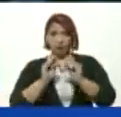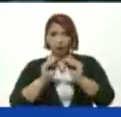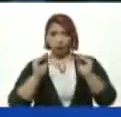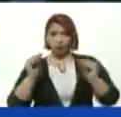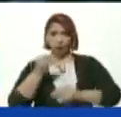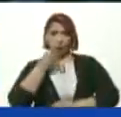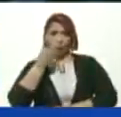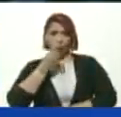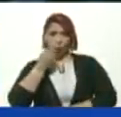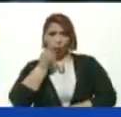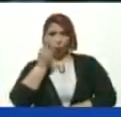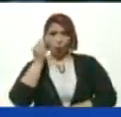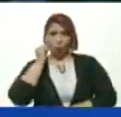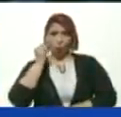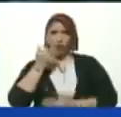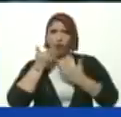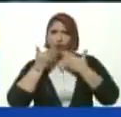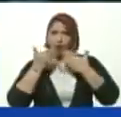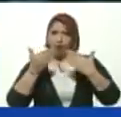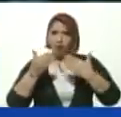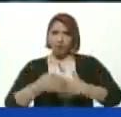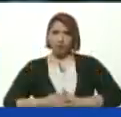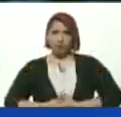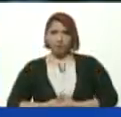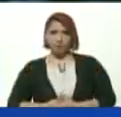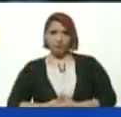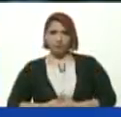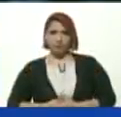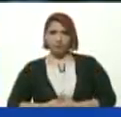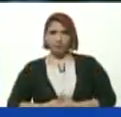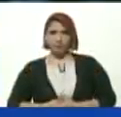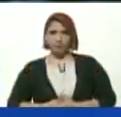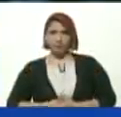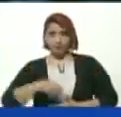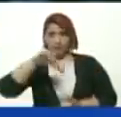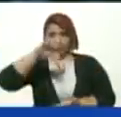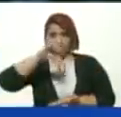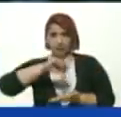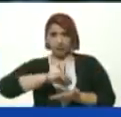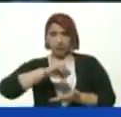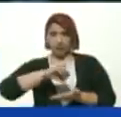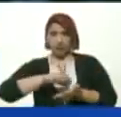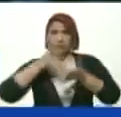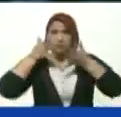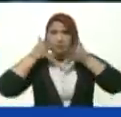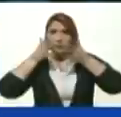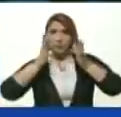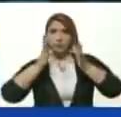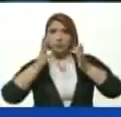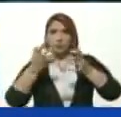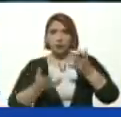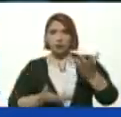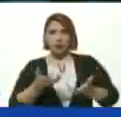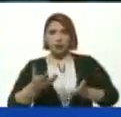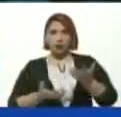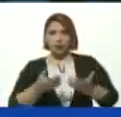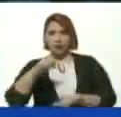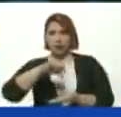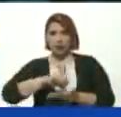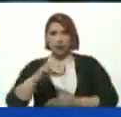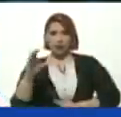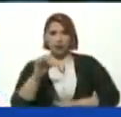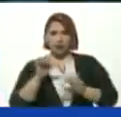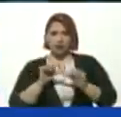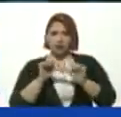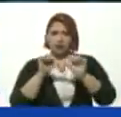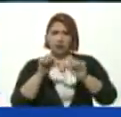Muchachos Les doy las gracias Desde el complejo Educativo Andrés Bello En la Candelaria Caracas Sigan